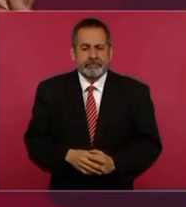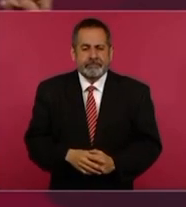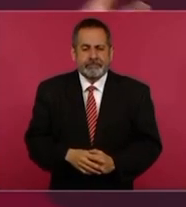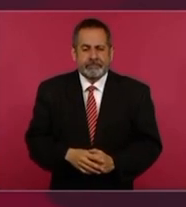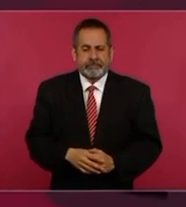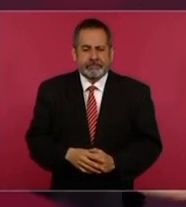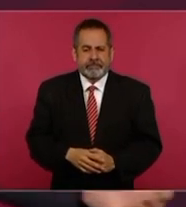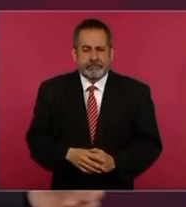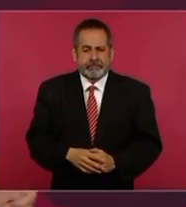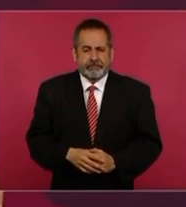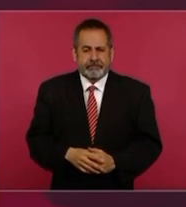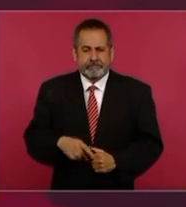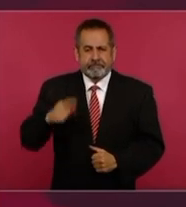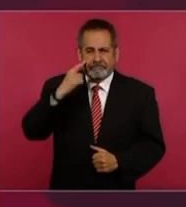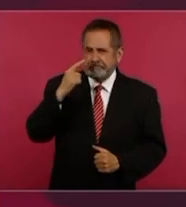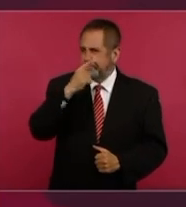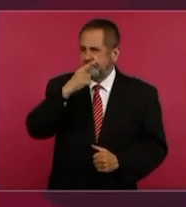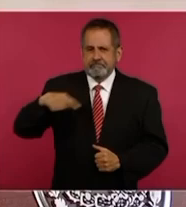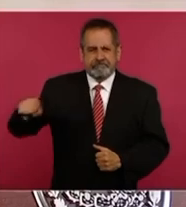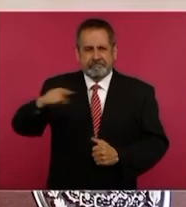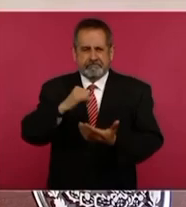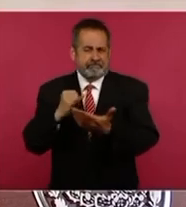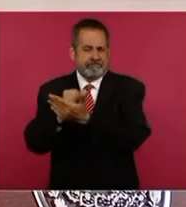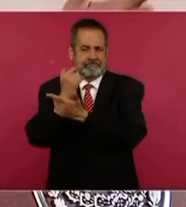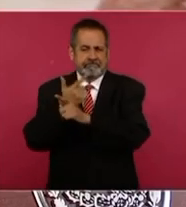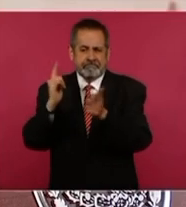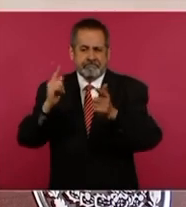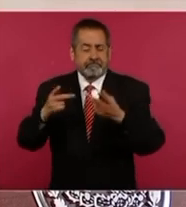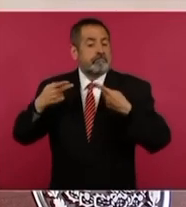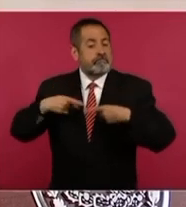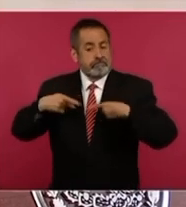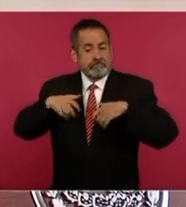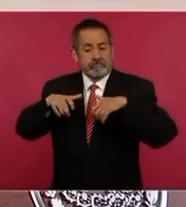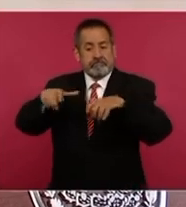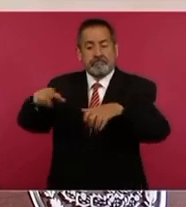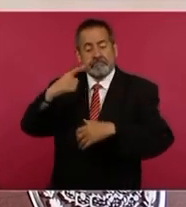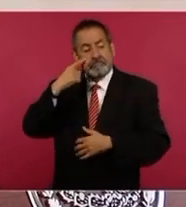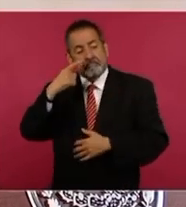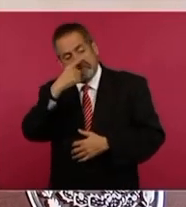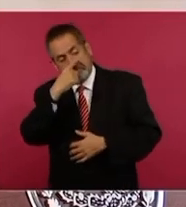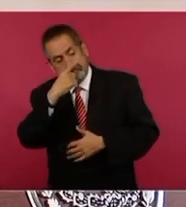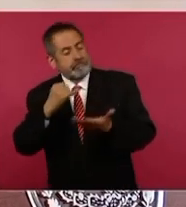La democracia. Que el pueblo sea el que decida.